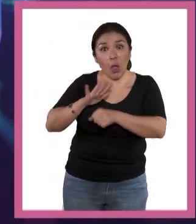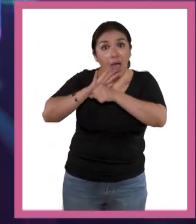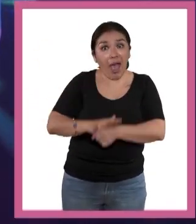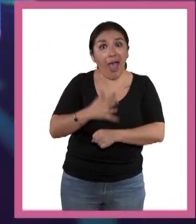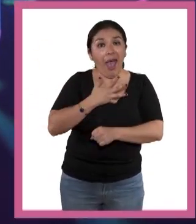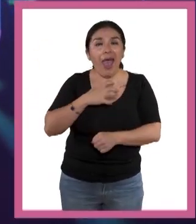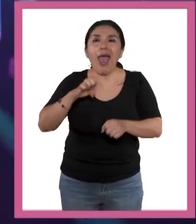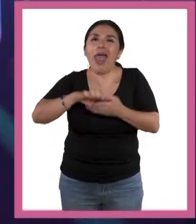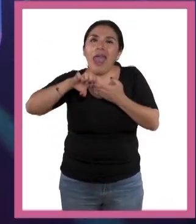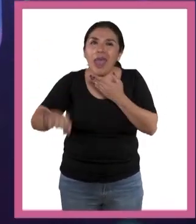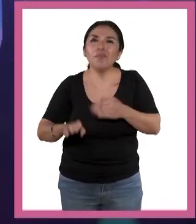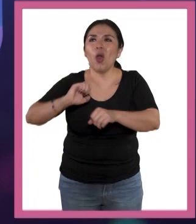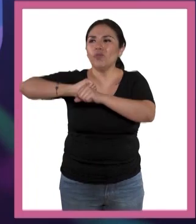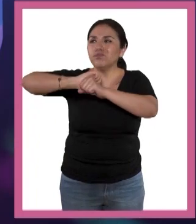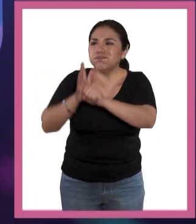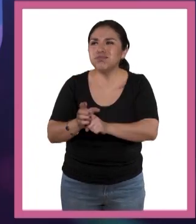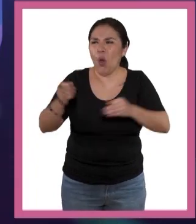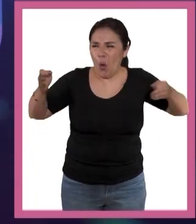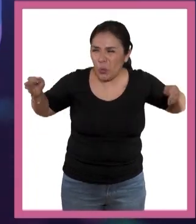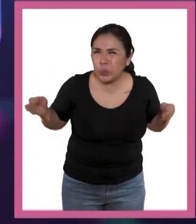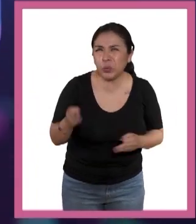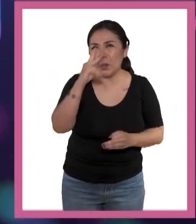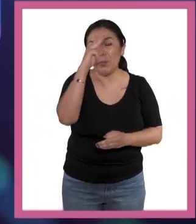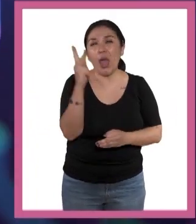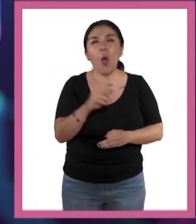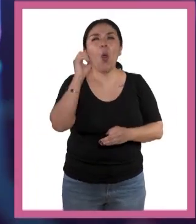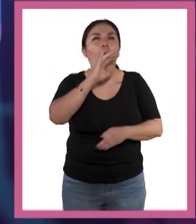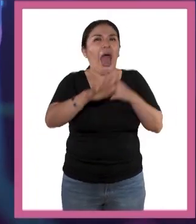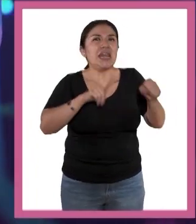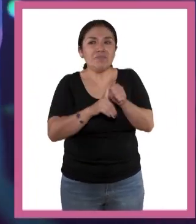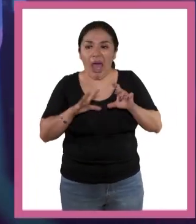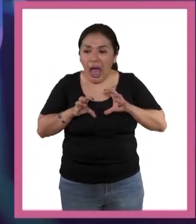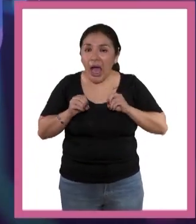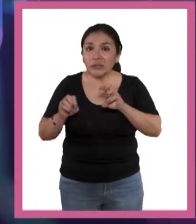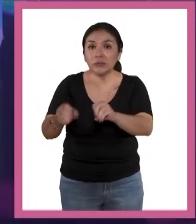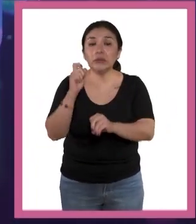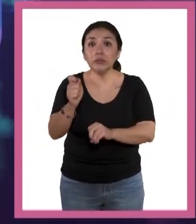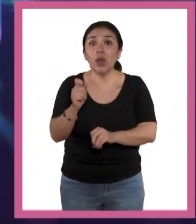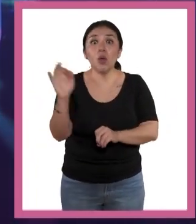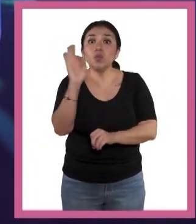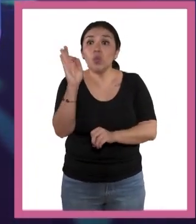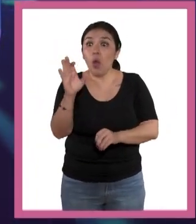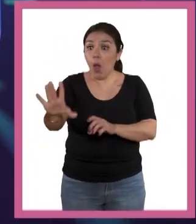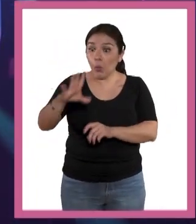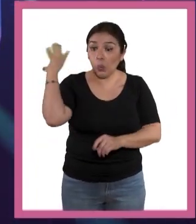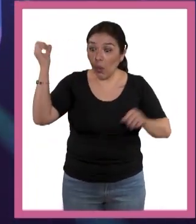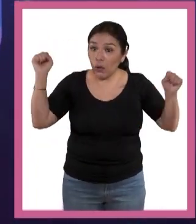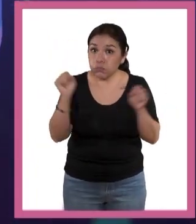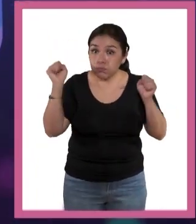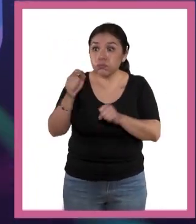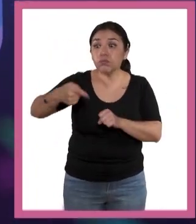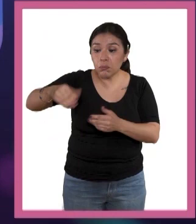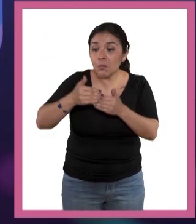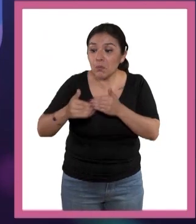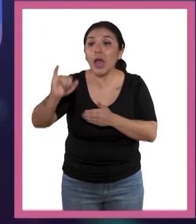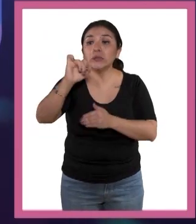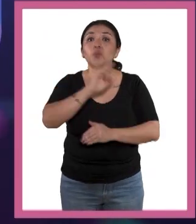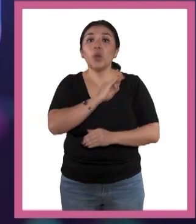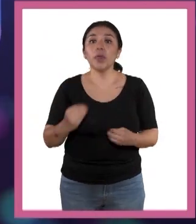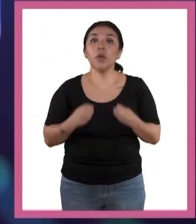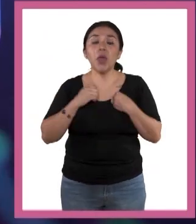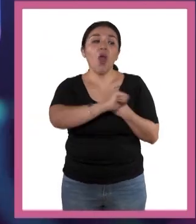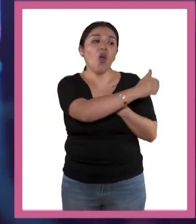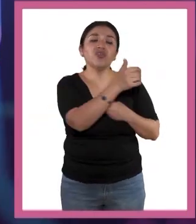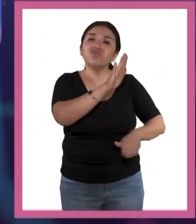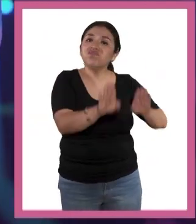pandemia, una helada, algo, un depredador, que dice solamente los que corran de esta velocidad en adelante van a sobrevivir y los demás se mueren,